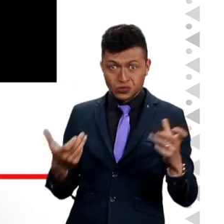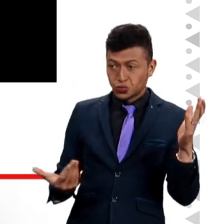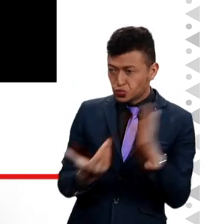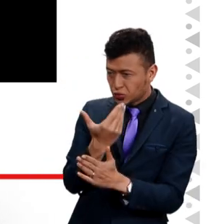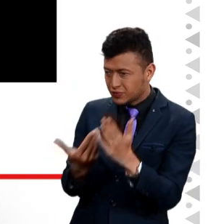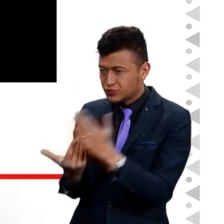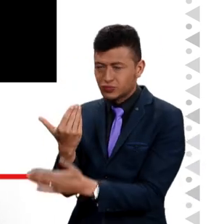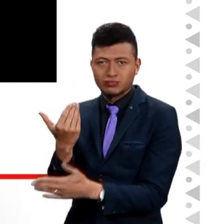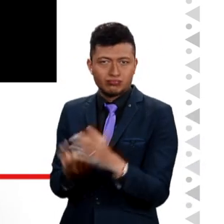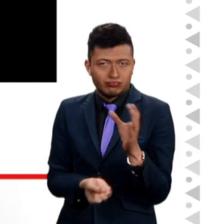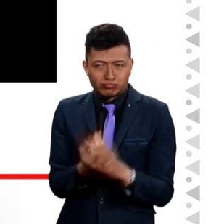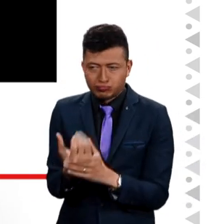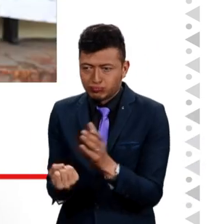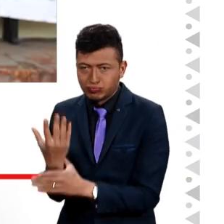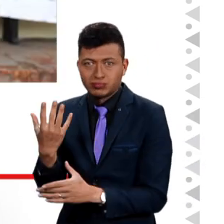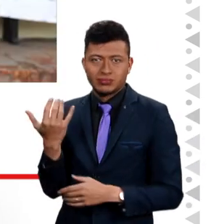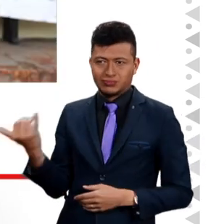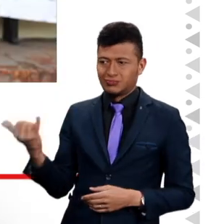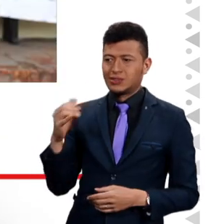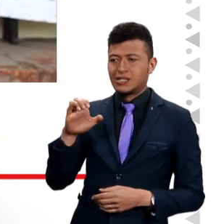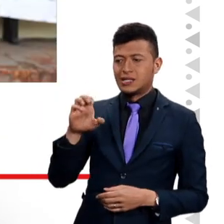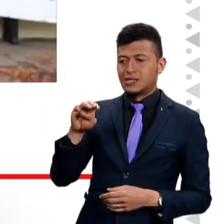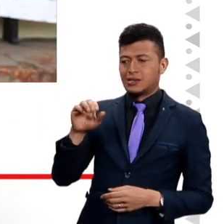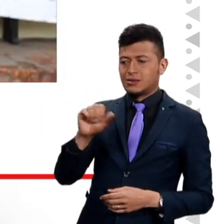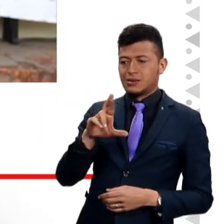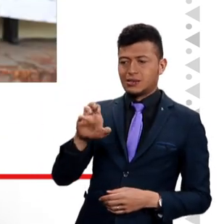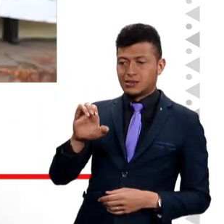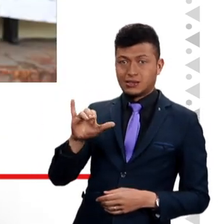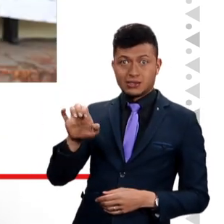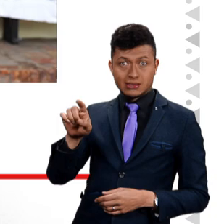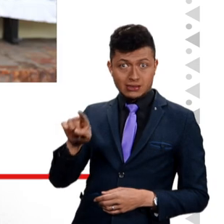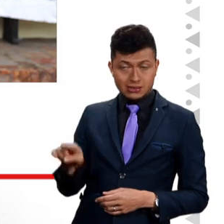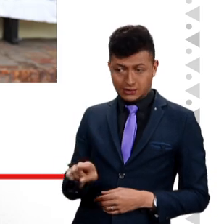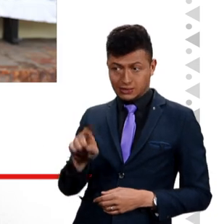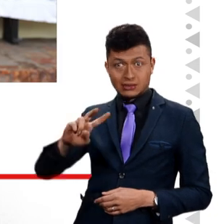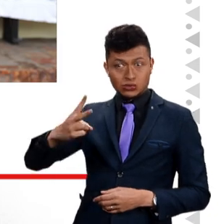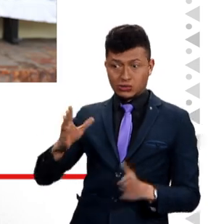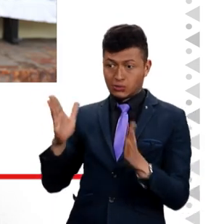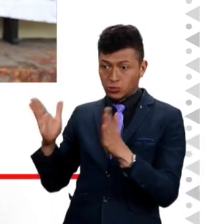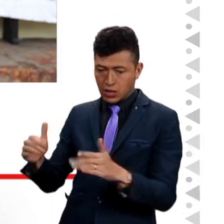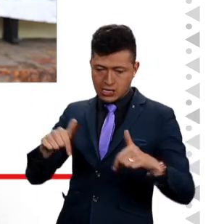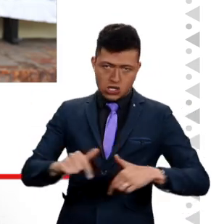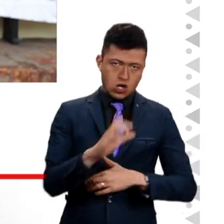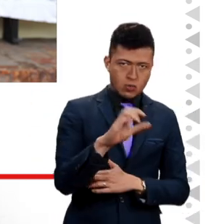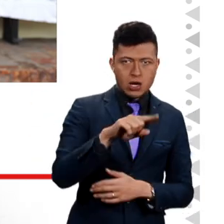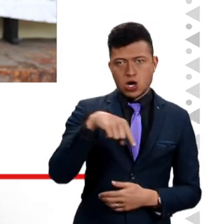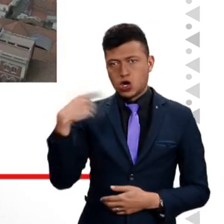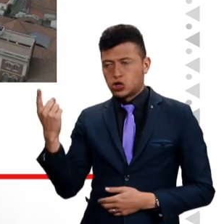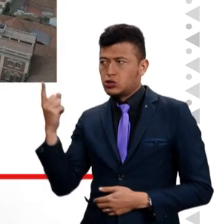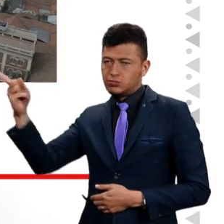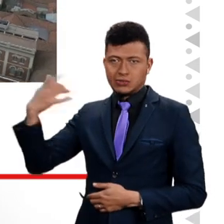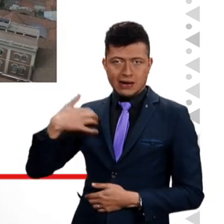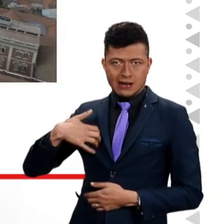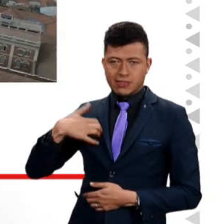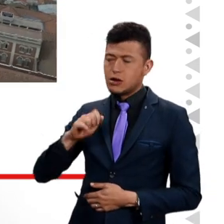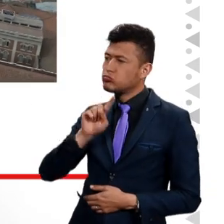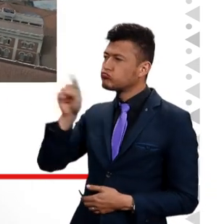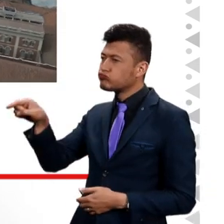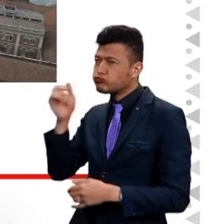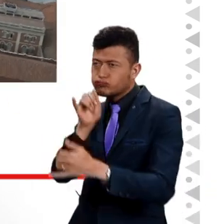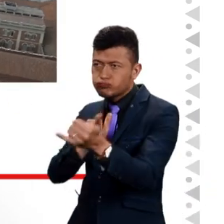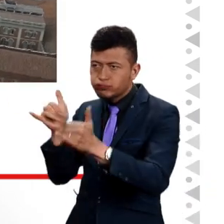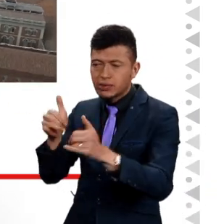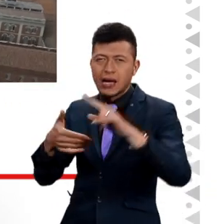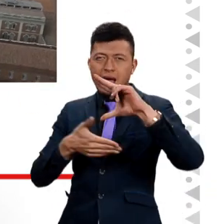los nuevos creadores. Ema Reyes, segunda temporada, graba una parte en Colombia y una parte en Buenos Aires. Hacemos un